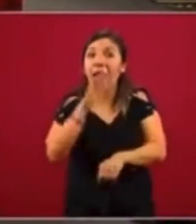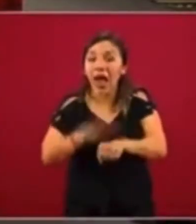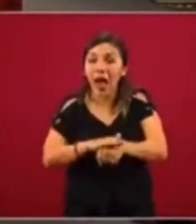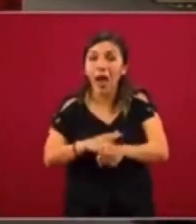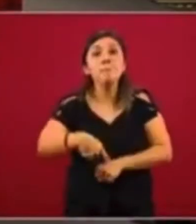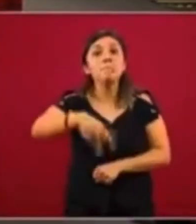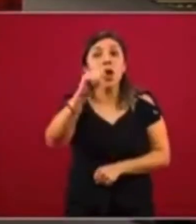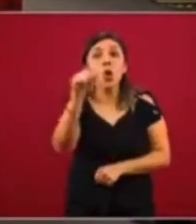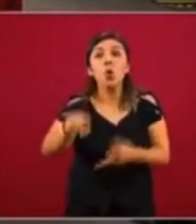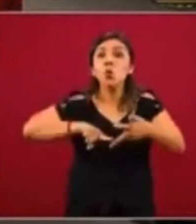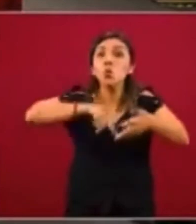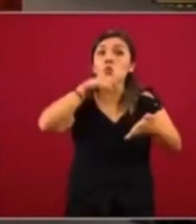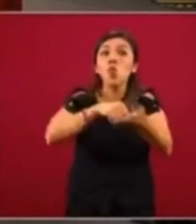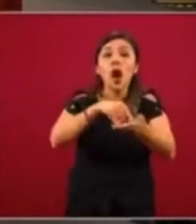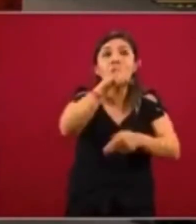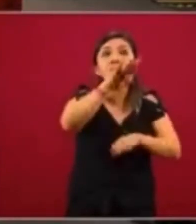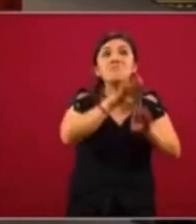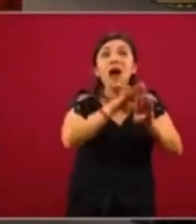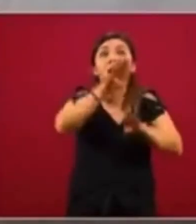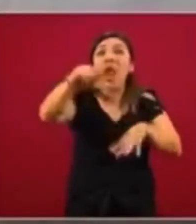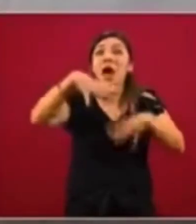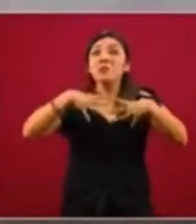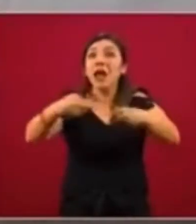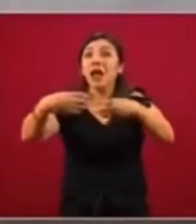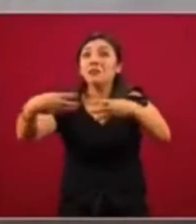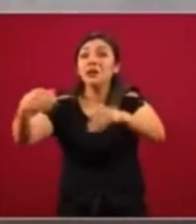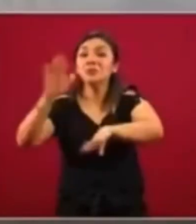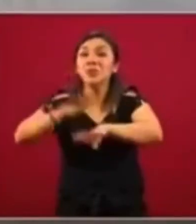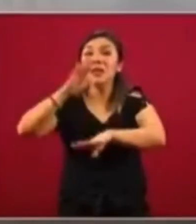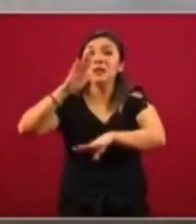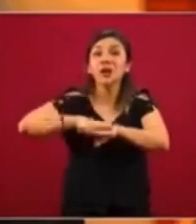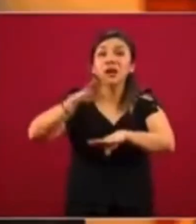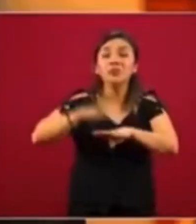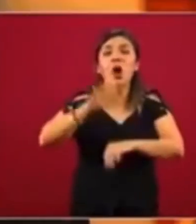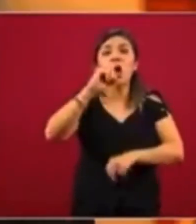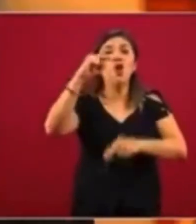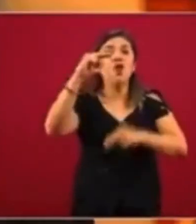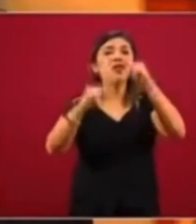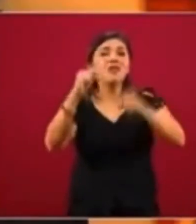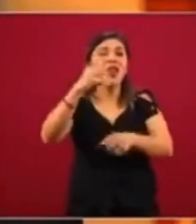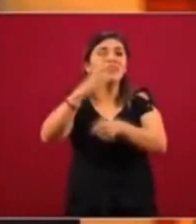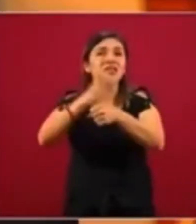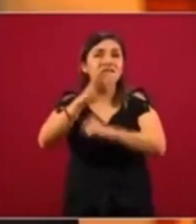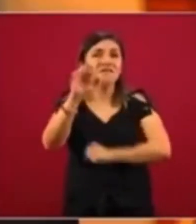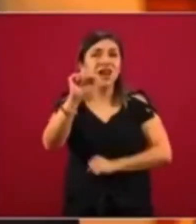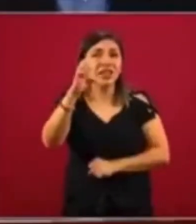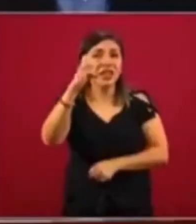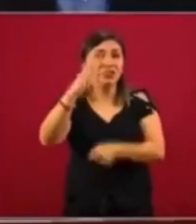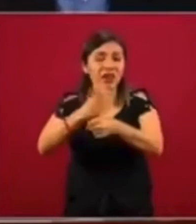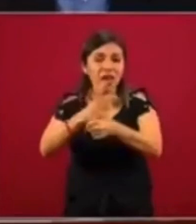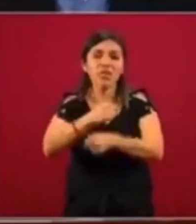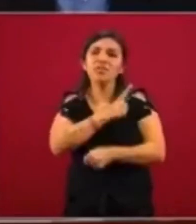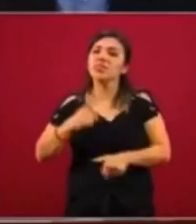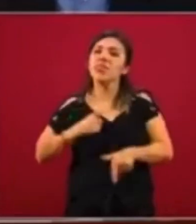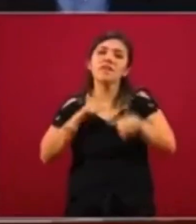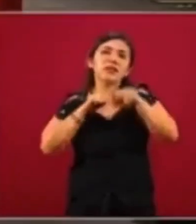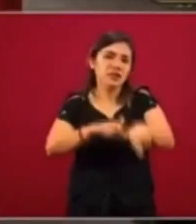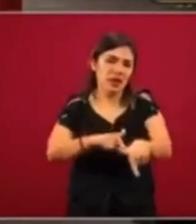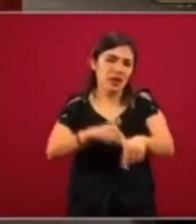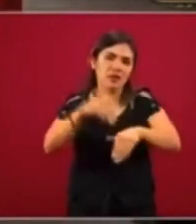existe la fase de ascenso o la fase 3 deberán conservar este tipo de medidas.